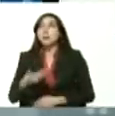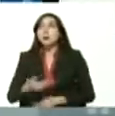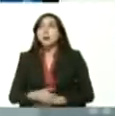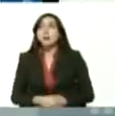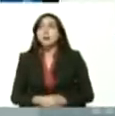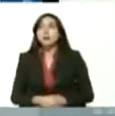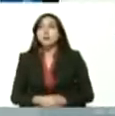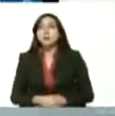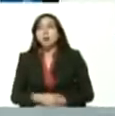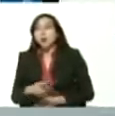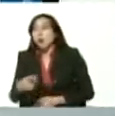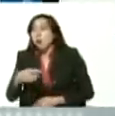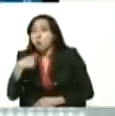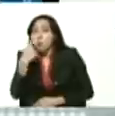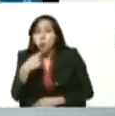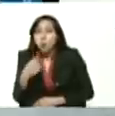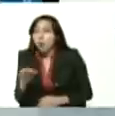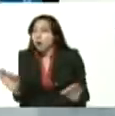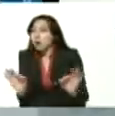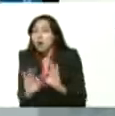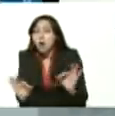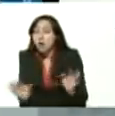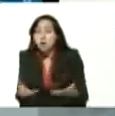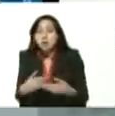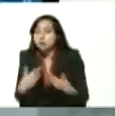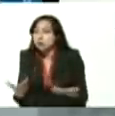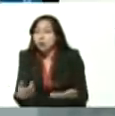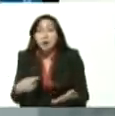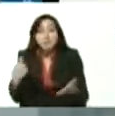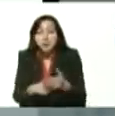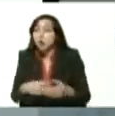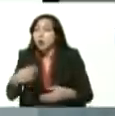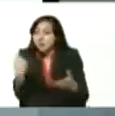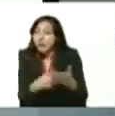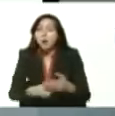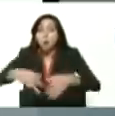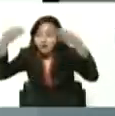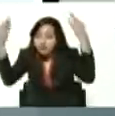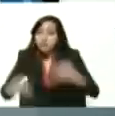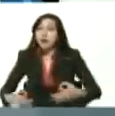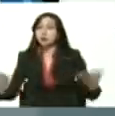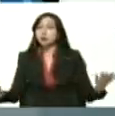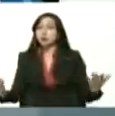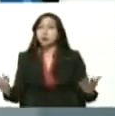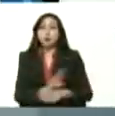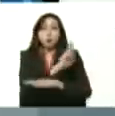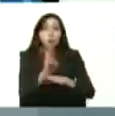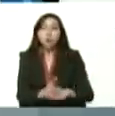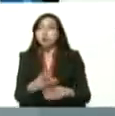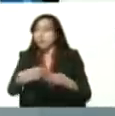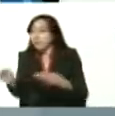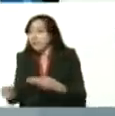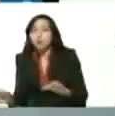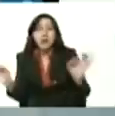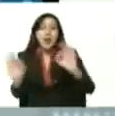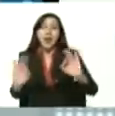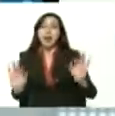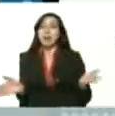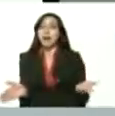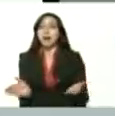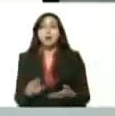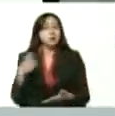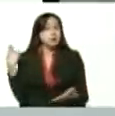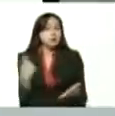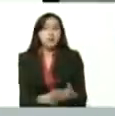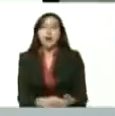presidente ni un caramelo más, ni un caramelo menos, exacto, el pago exacto, sin utilizar papel moneda, directo,